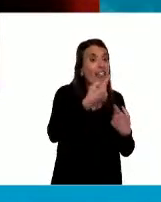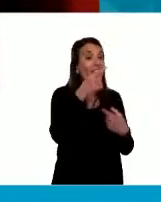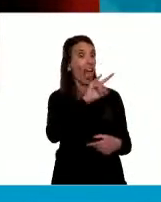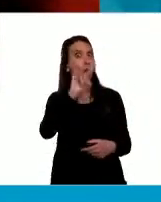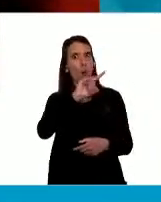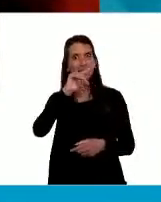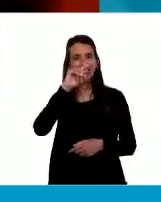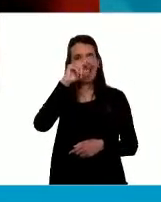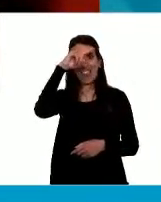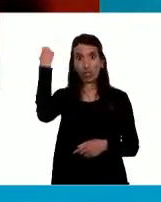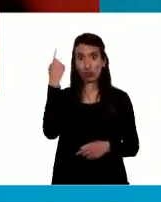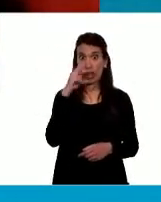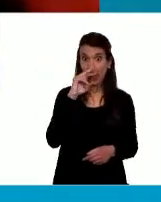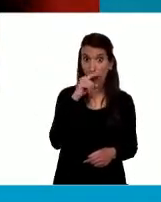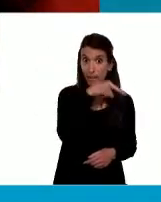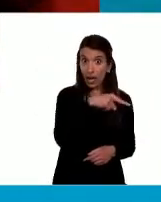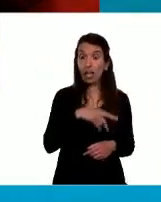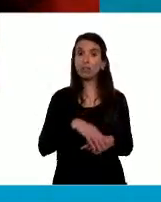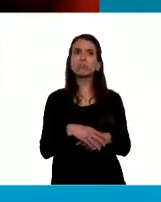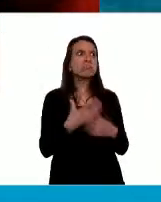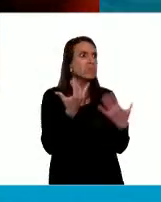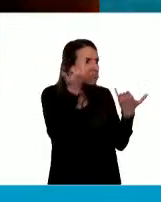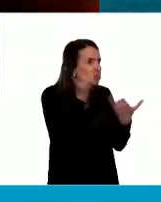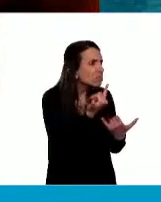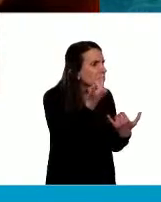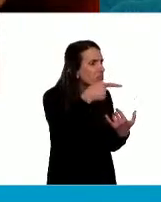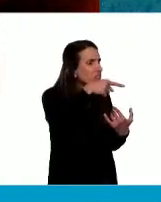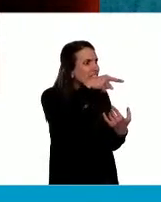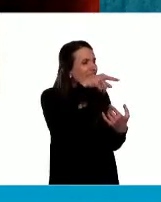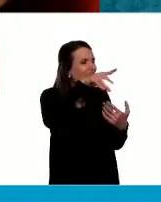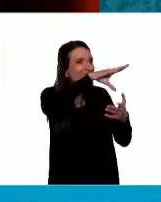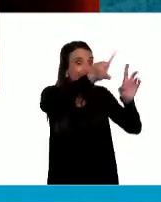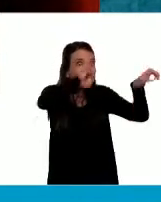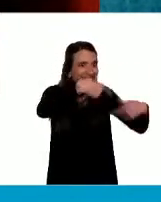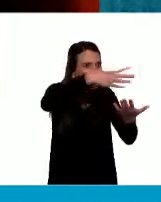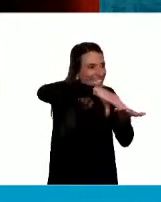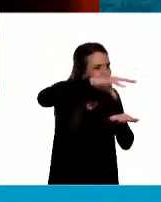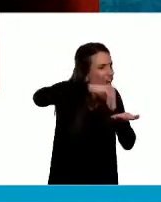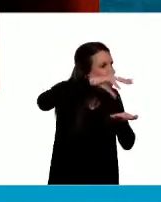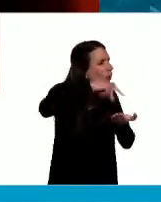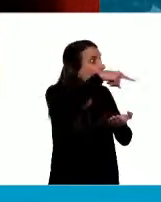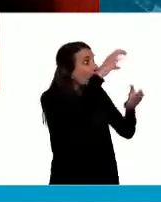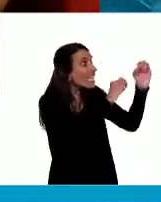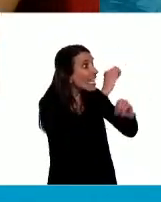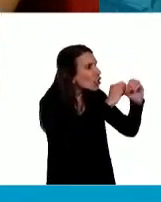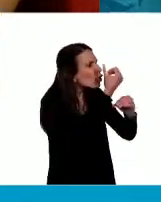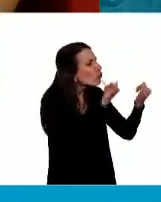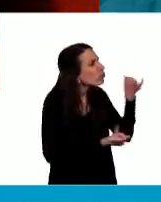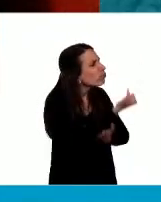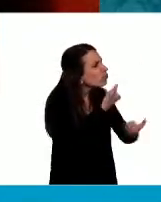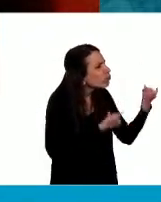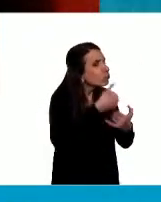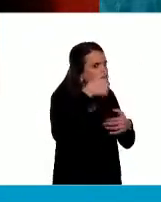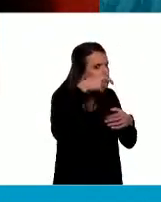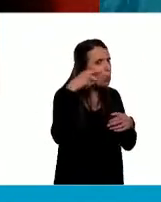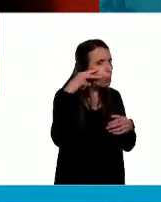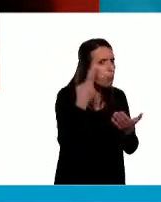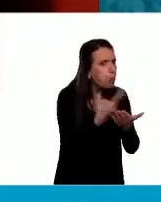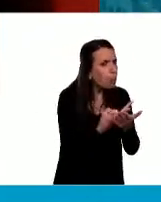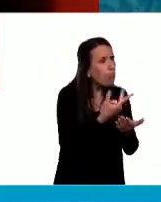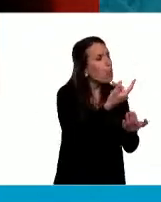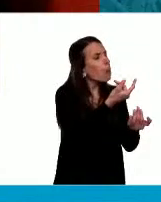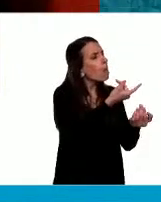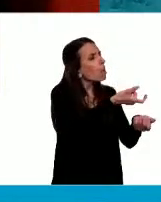que tenía que ver sobre los terrenos de Santa Catalina. Y le hice el comentario